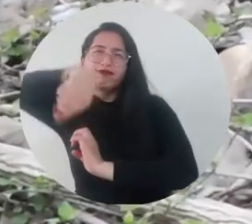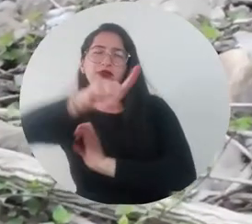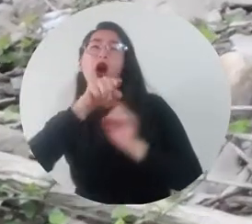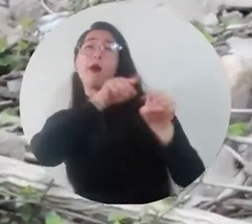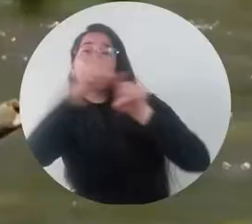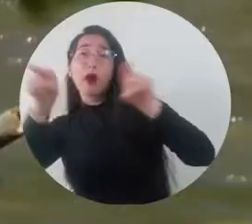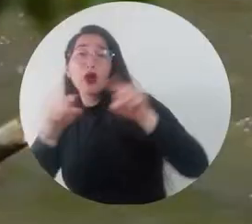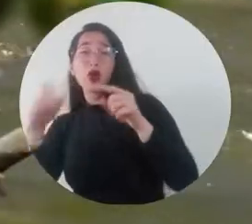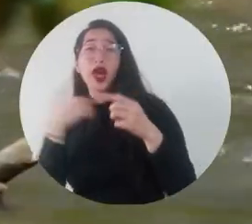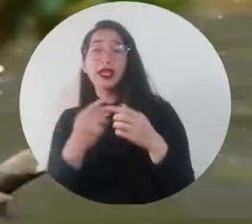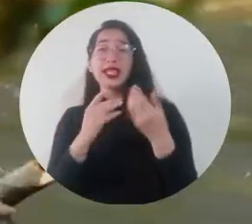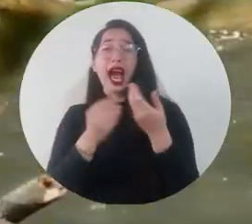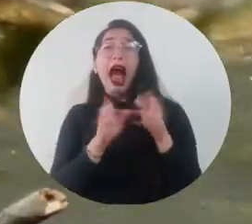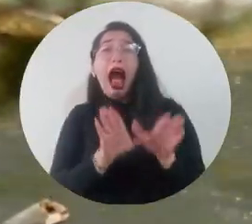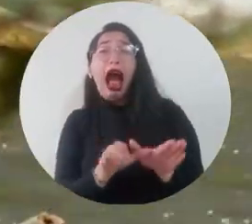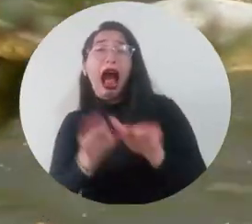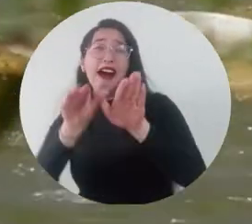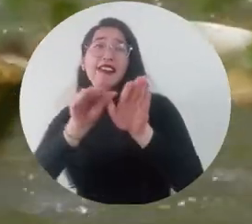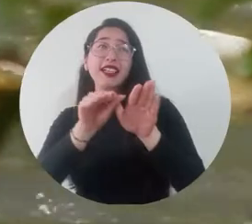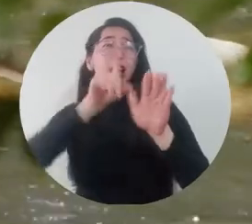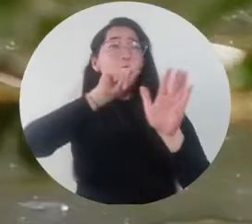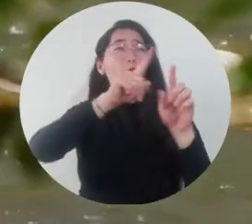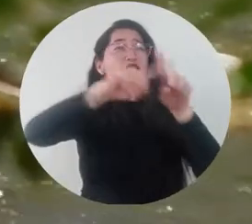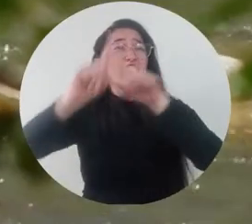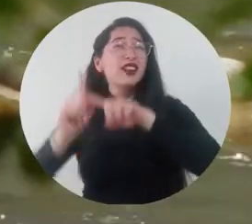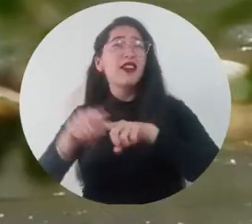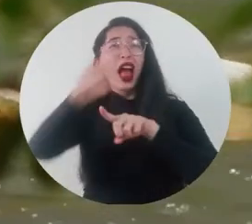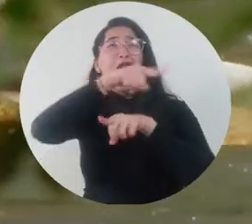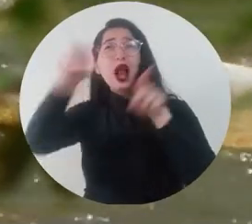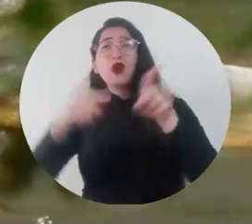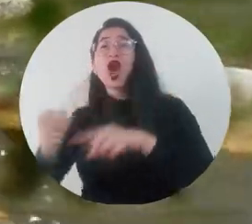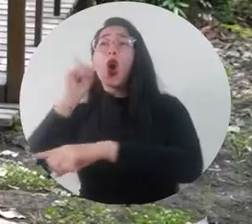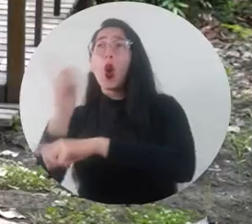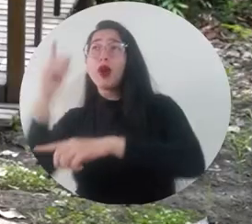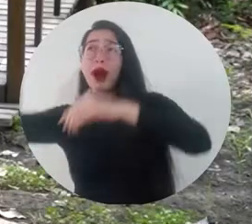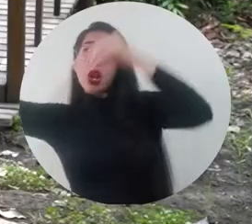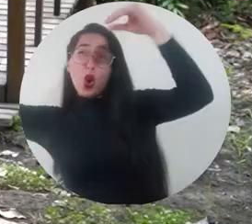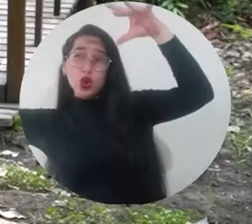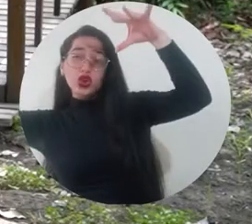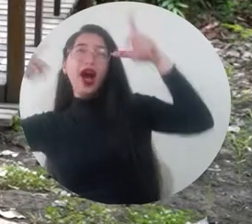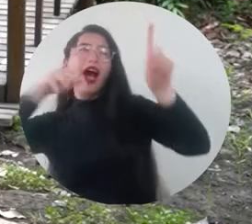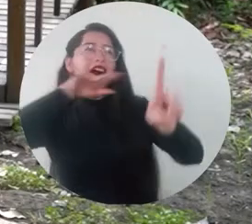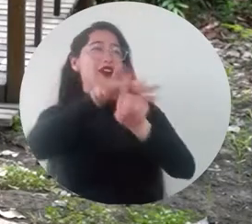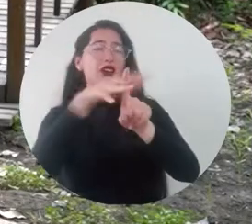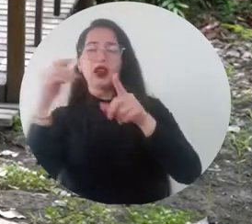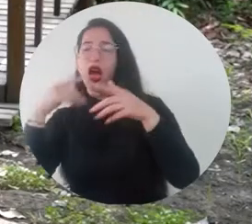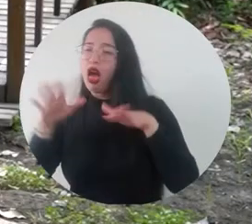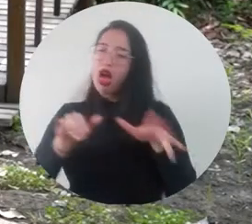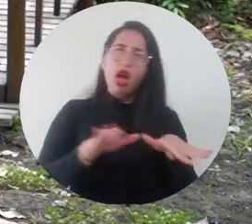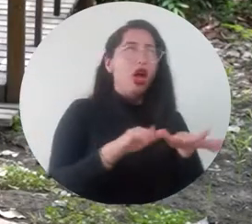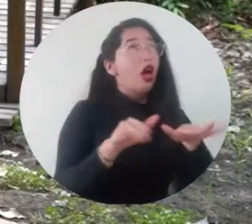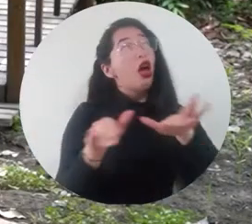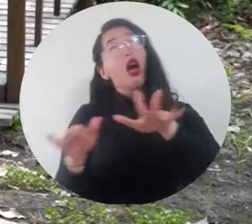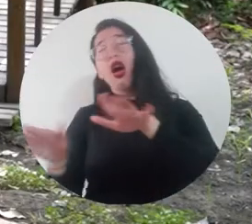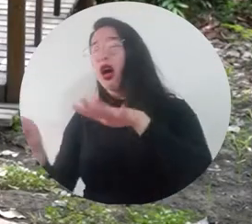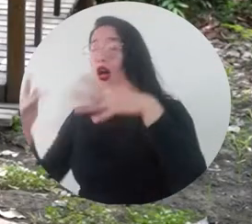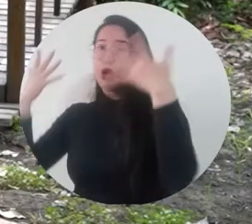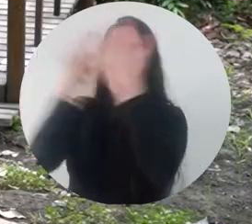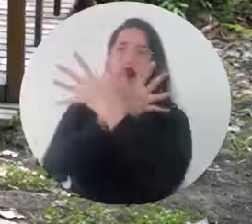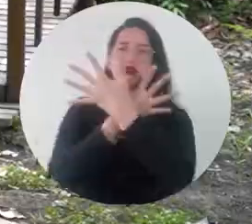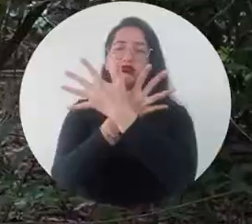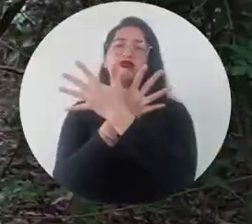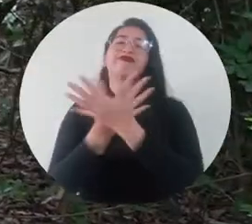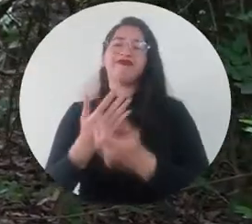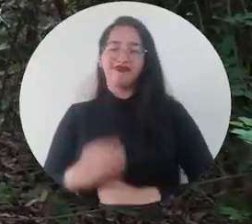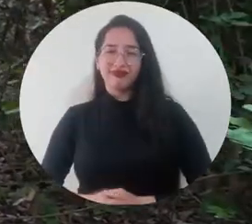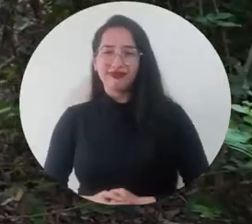en donde las migraciones de muchísimas especies de aves se ven afectadas por la contaminación lumínica haciendo que muchas de estas pierdan el